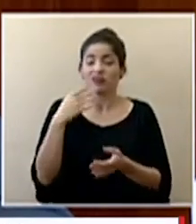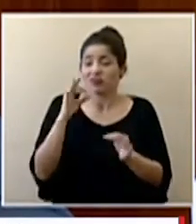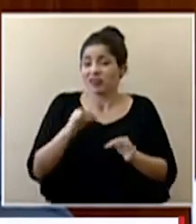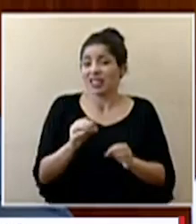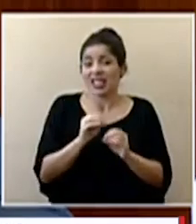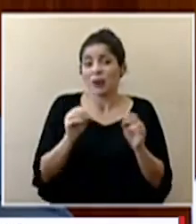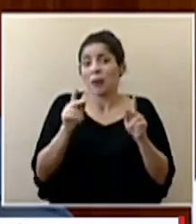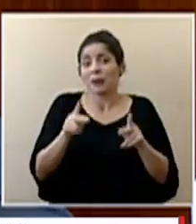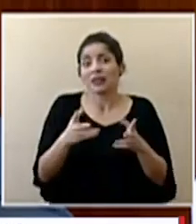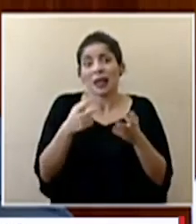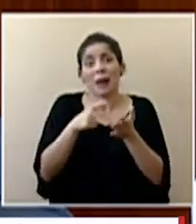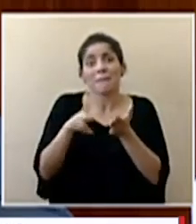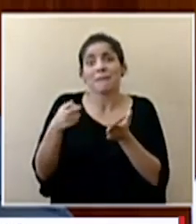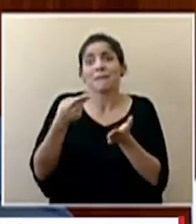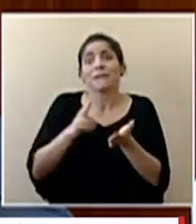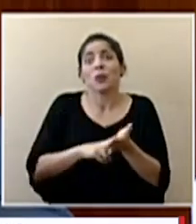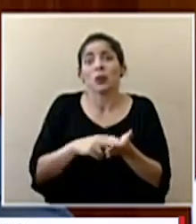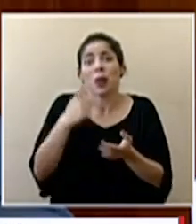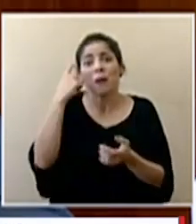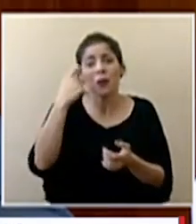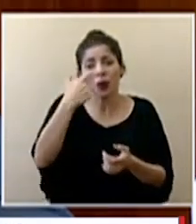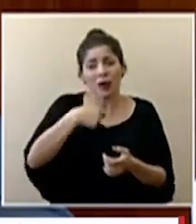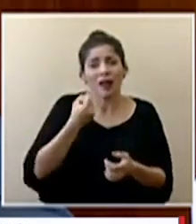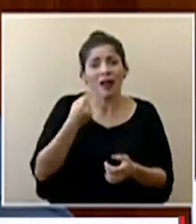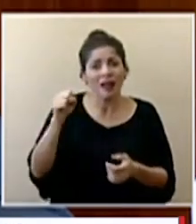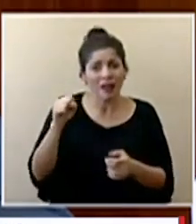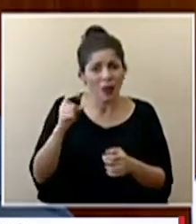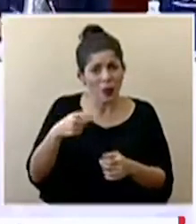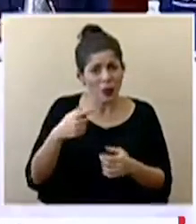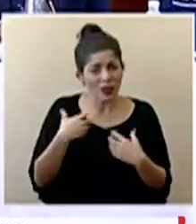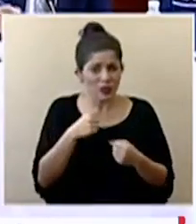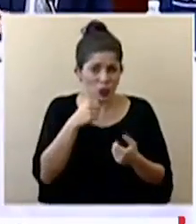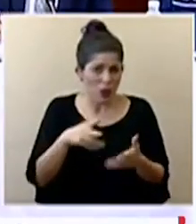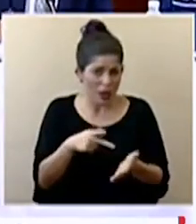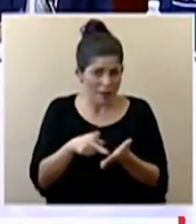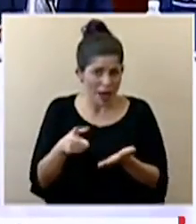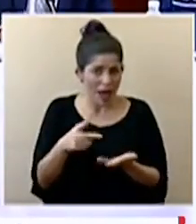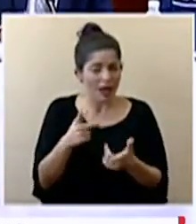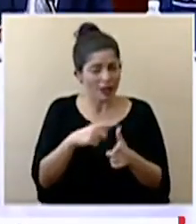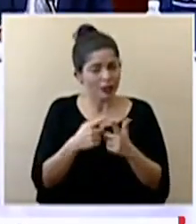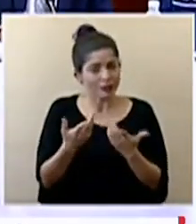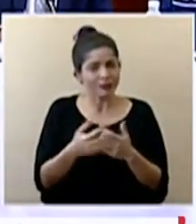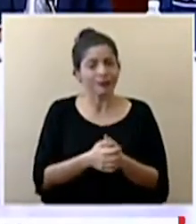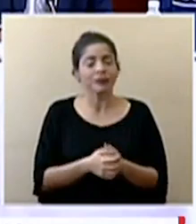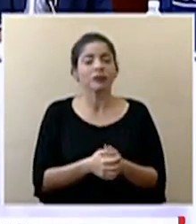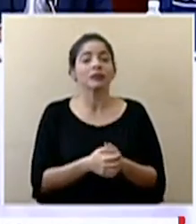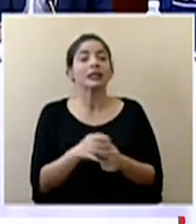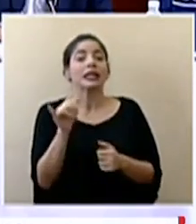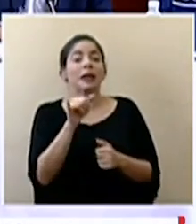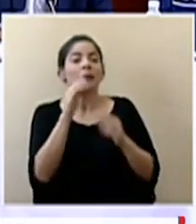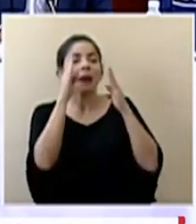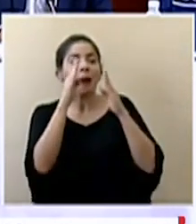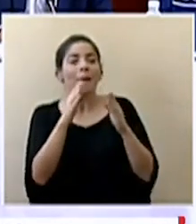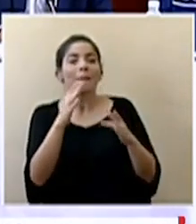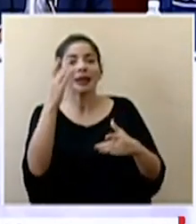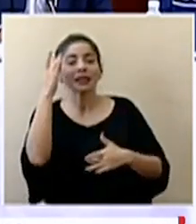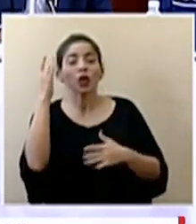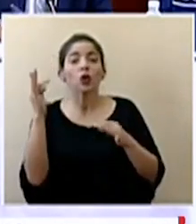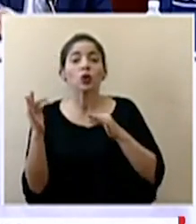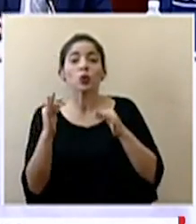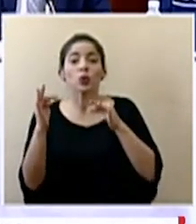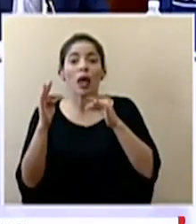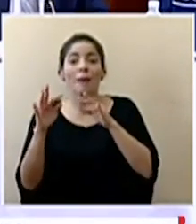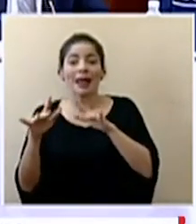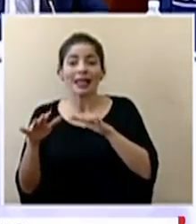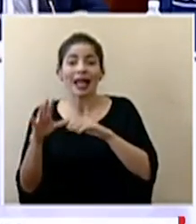pagar esas multas por un incumplimiento de una orden sanitaria ministro Sala siempre en seguimiento de pacientes tu real va digital y ahora